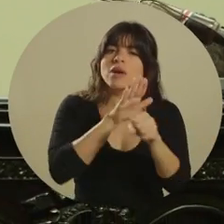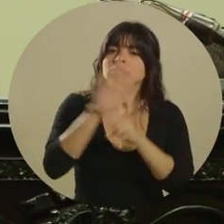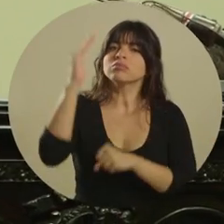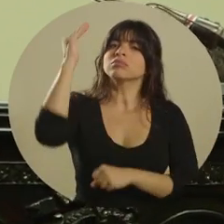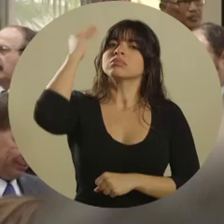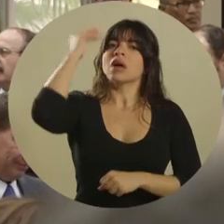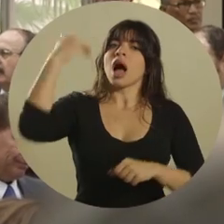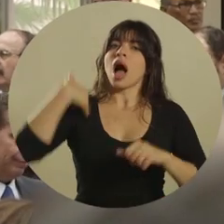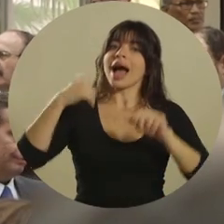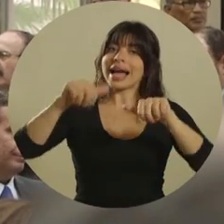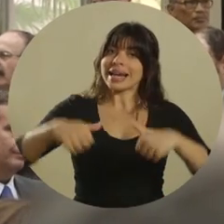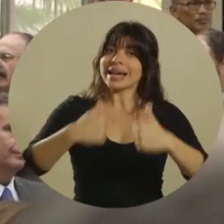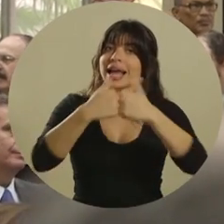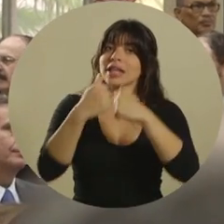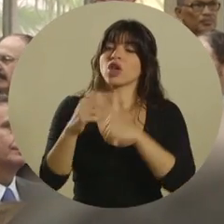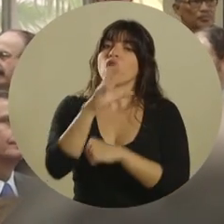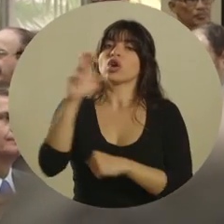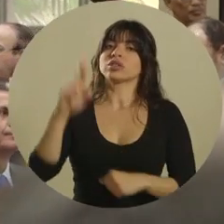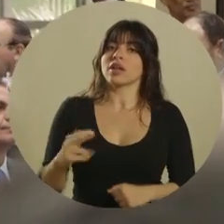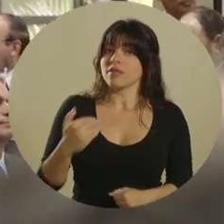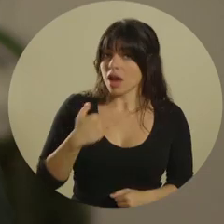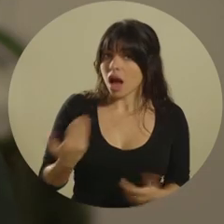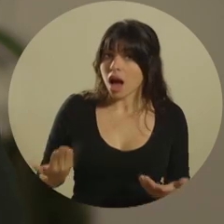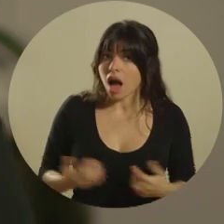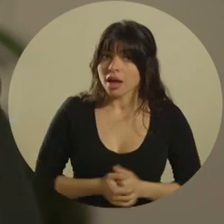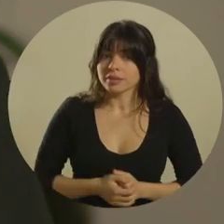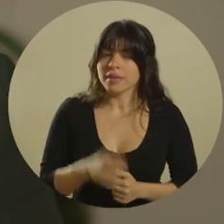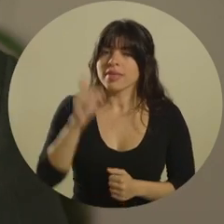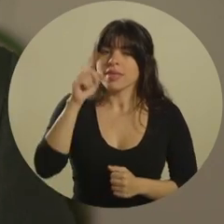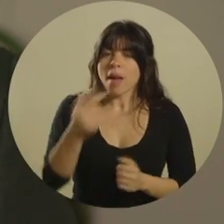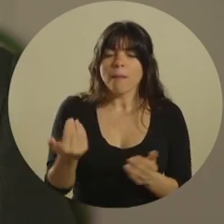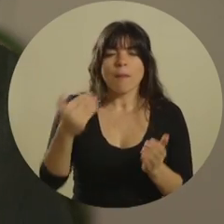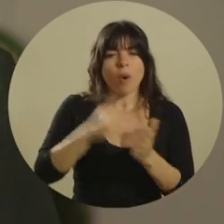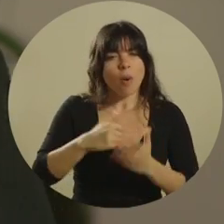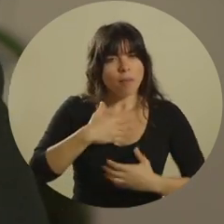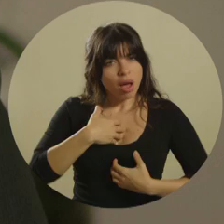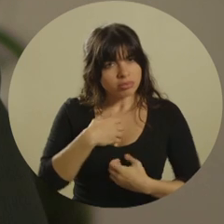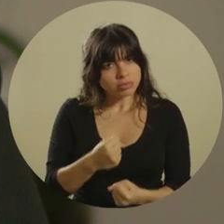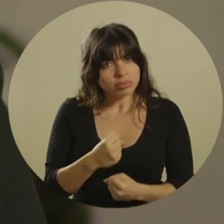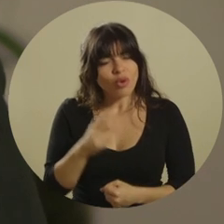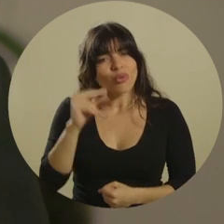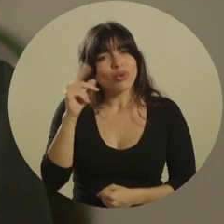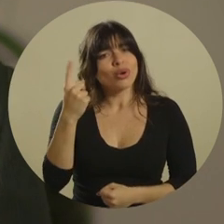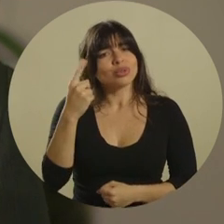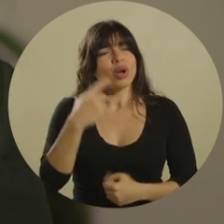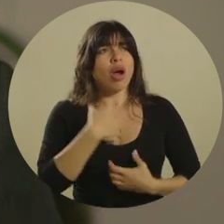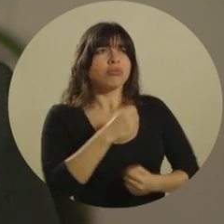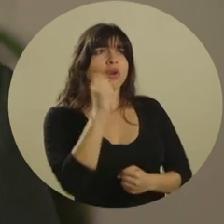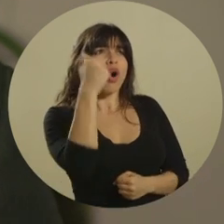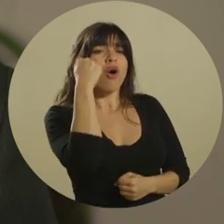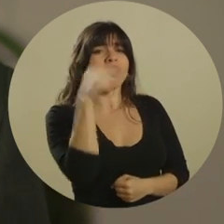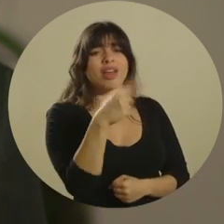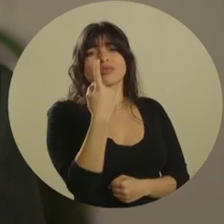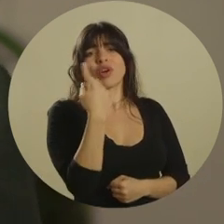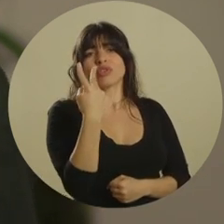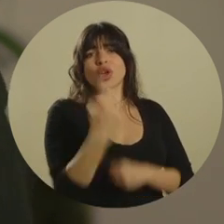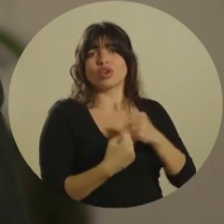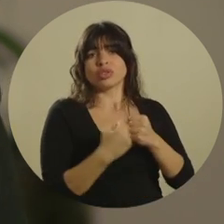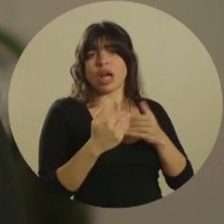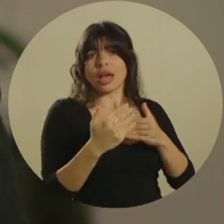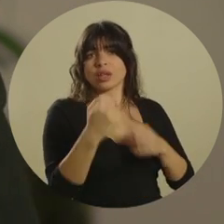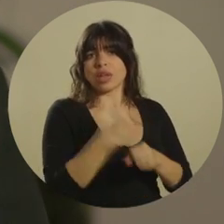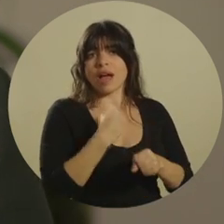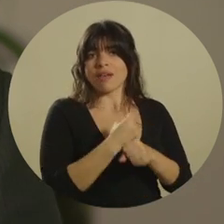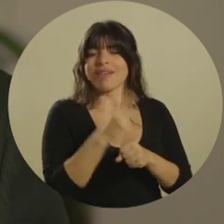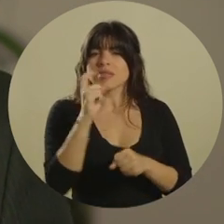conciencia de los retos que tiene Costa Rica. Tenemos que volver a creer, no solo en este gobierno al cual le faltan dos años de